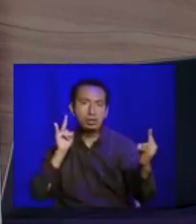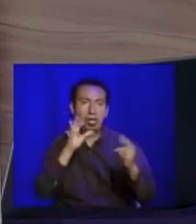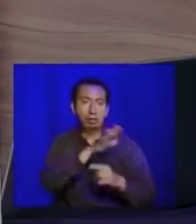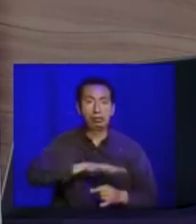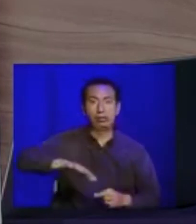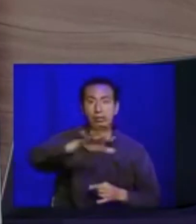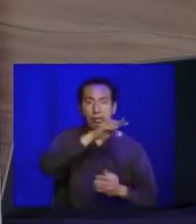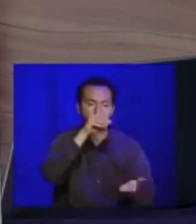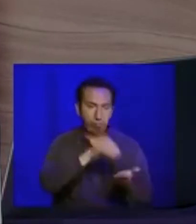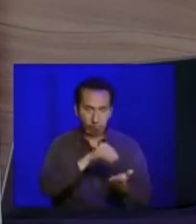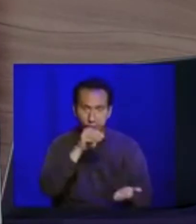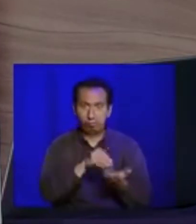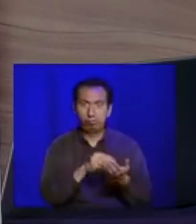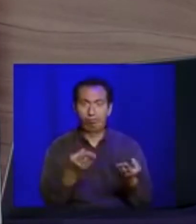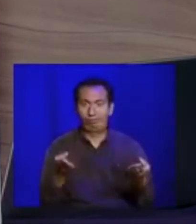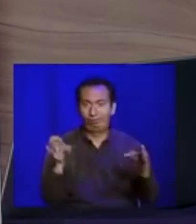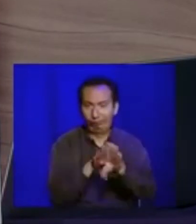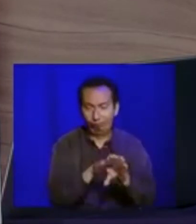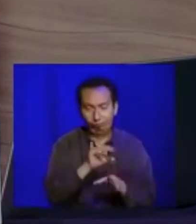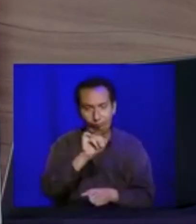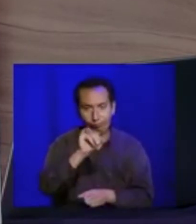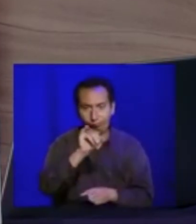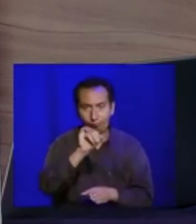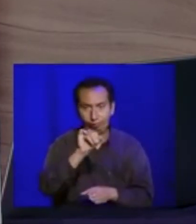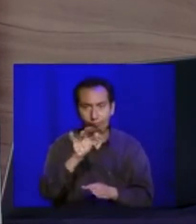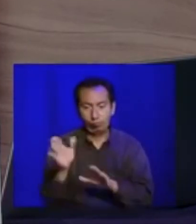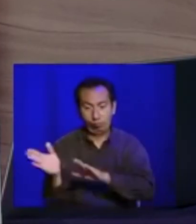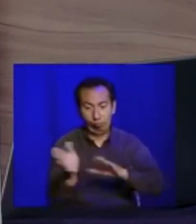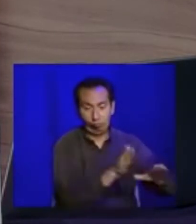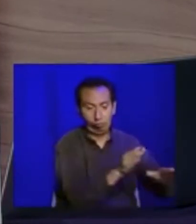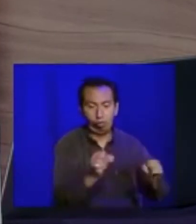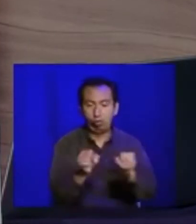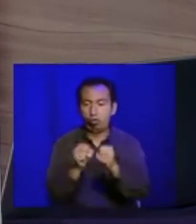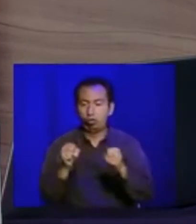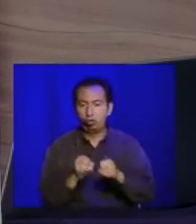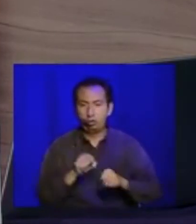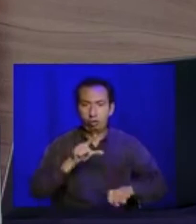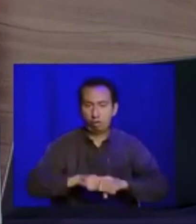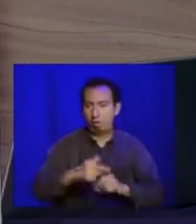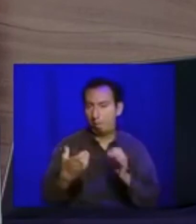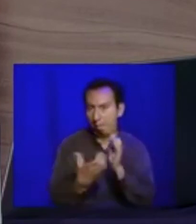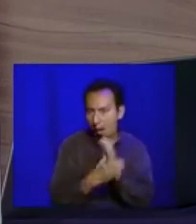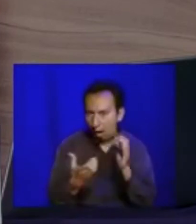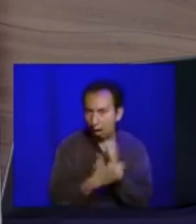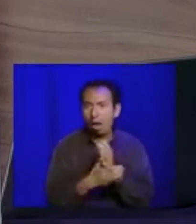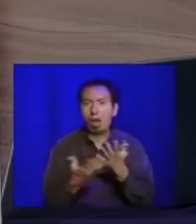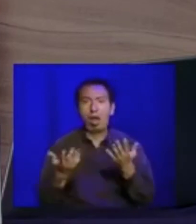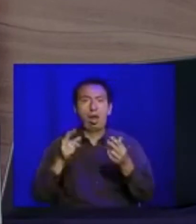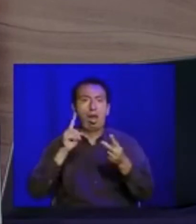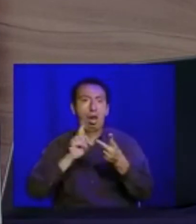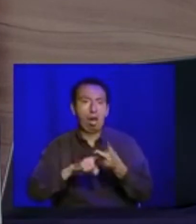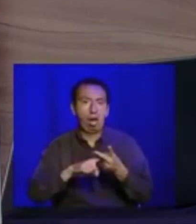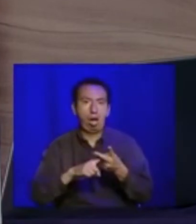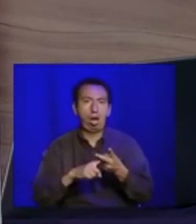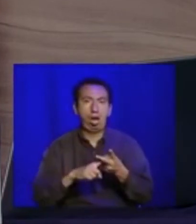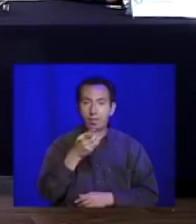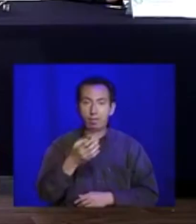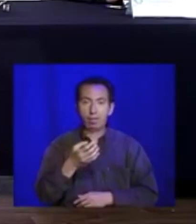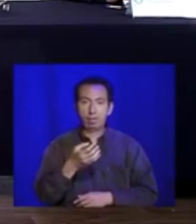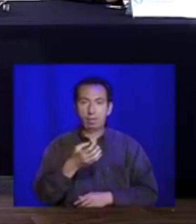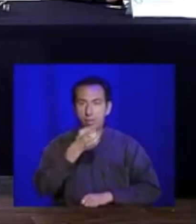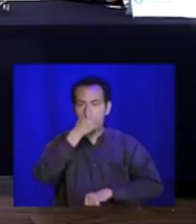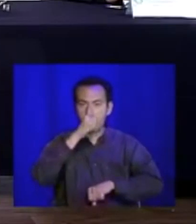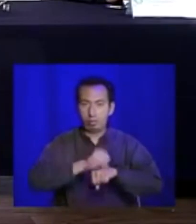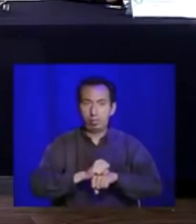permanecen restringidos. Los sociales, bares, cantinas y similares permanecen cerrados.